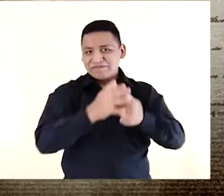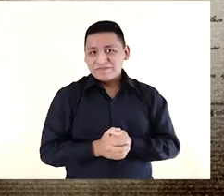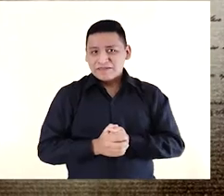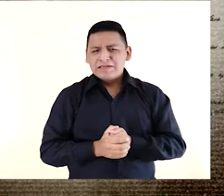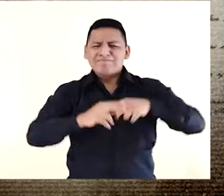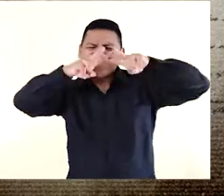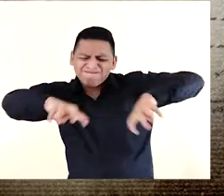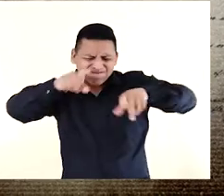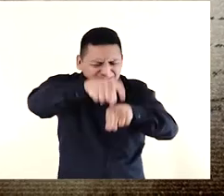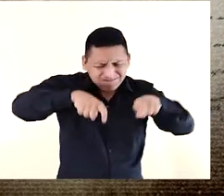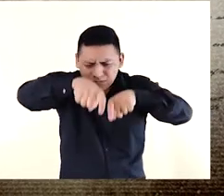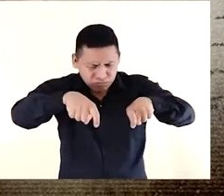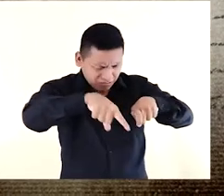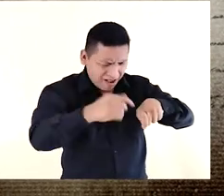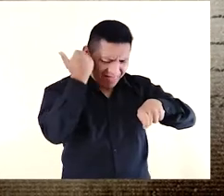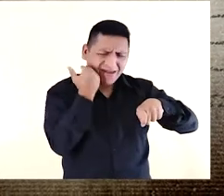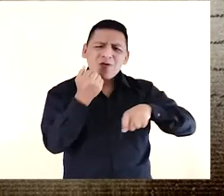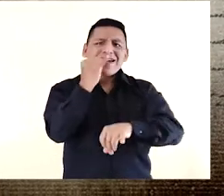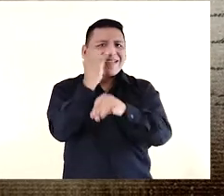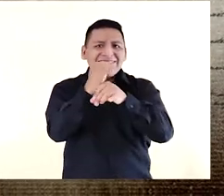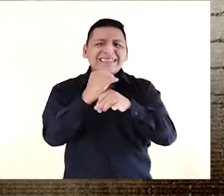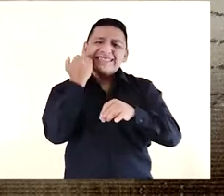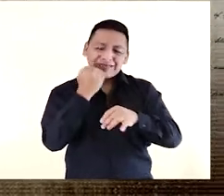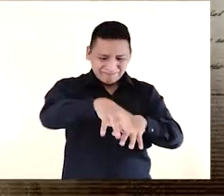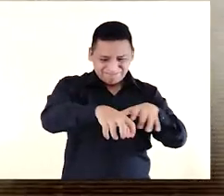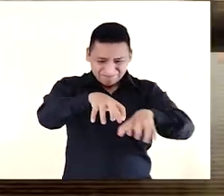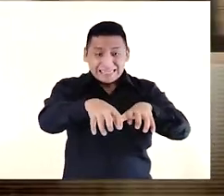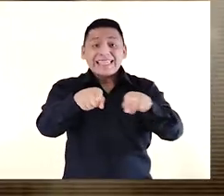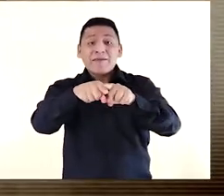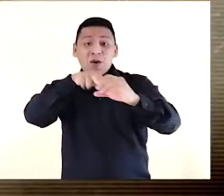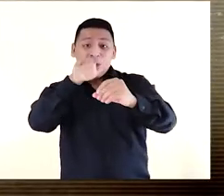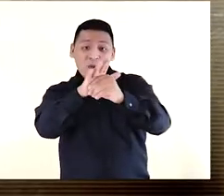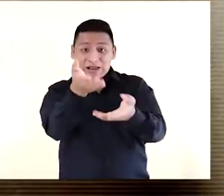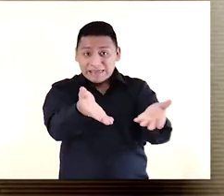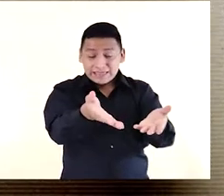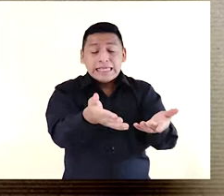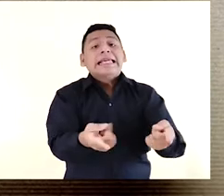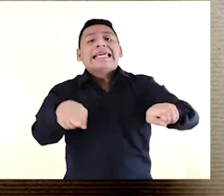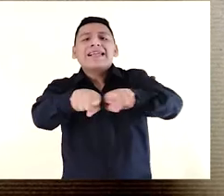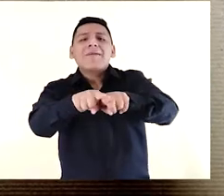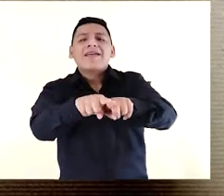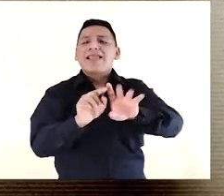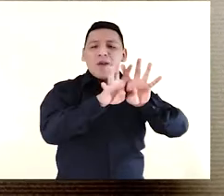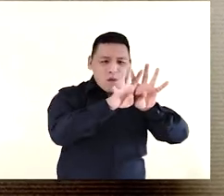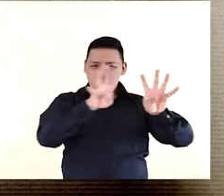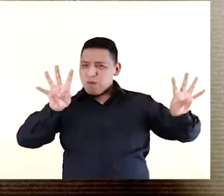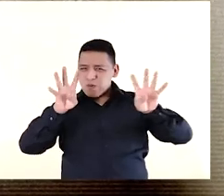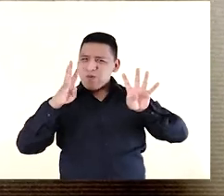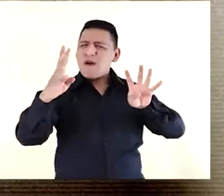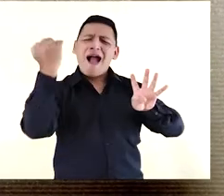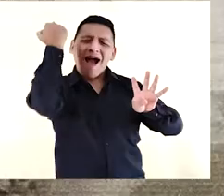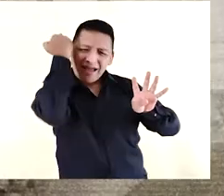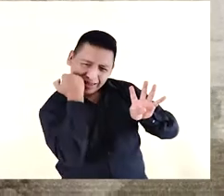excavaciones han permitido encontrar restos de esta iglesia primitiva y cripta en la plaza, así como el antiguo muro petril que